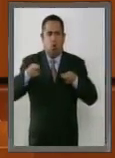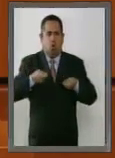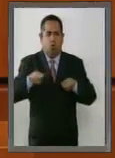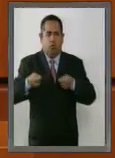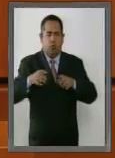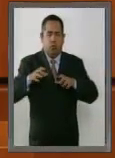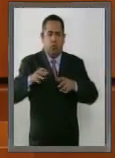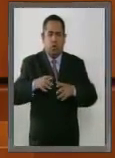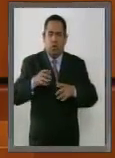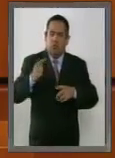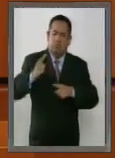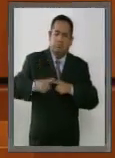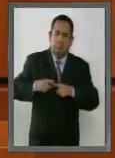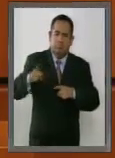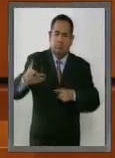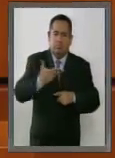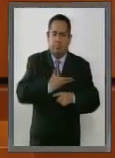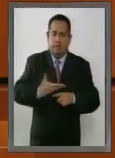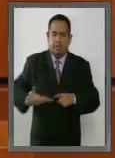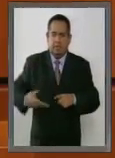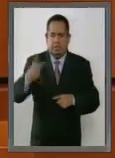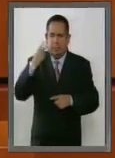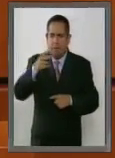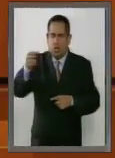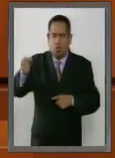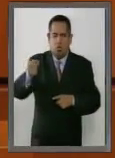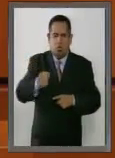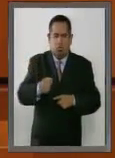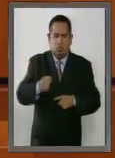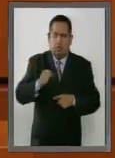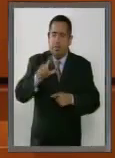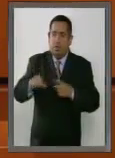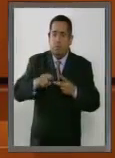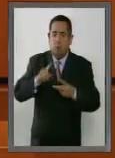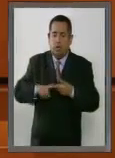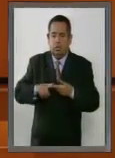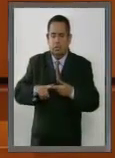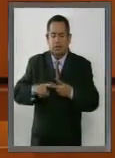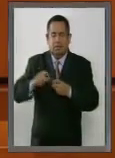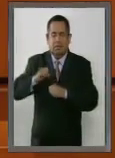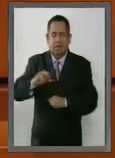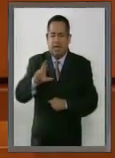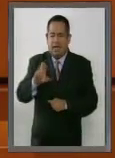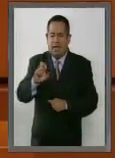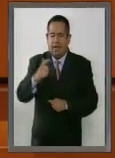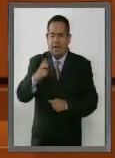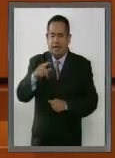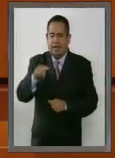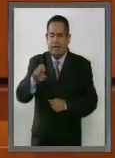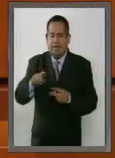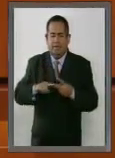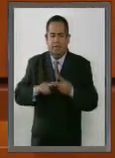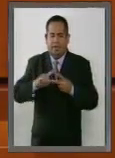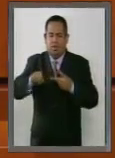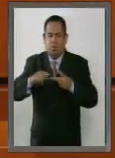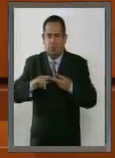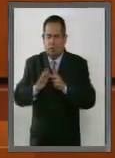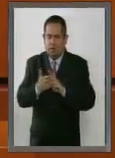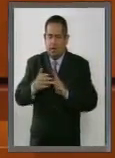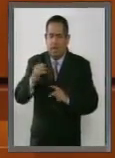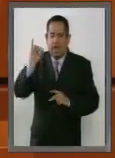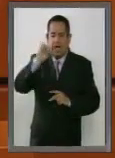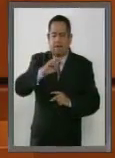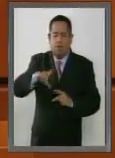poder. Primero en el presidente de la República, luego en el regente y más tarde en el jefe de